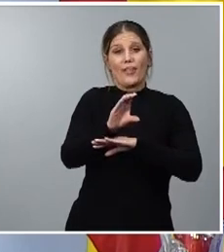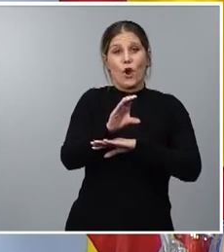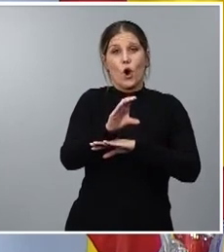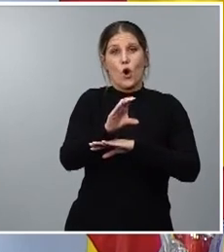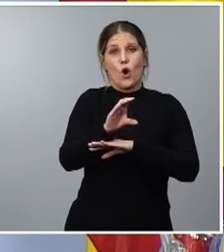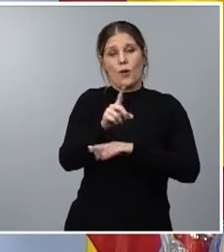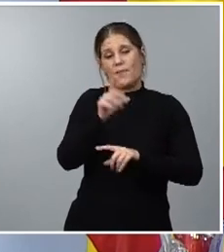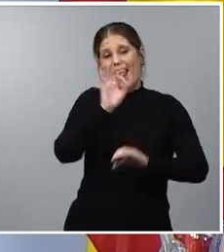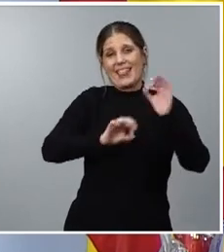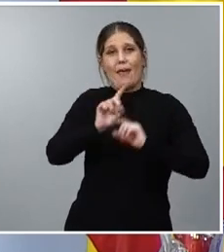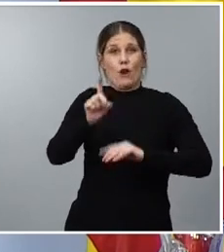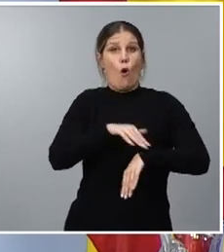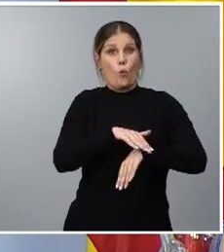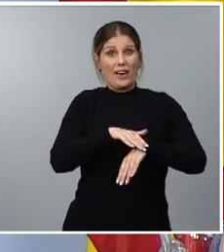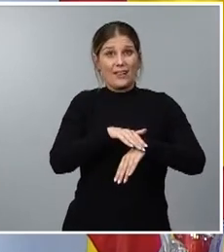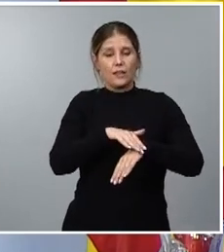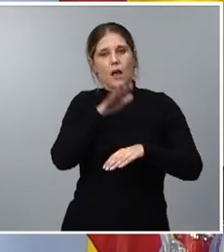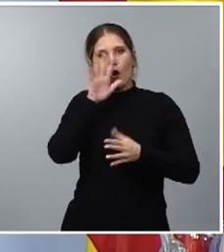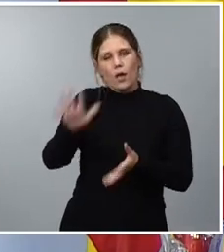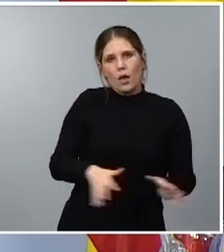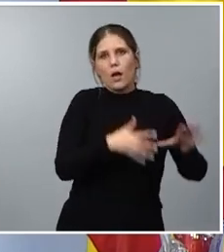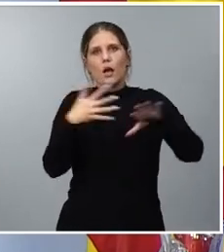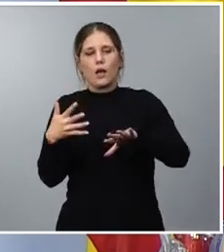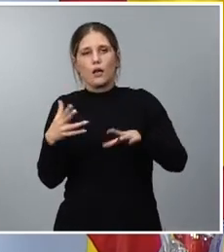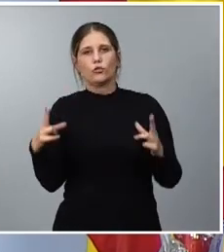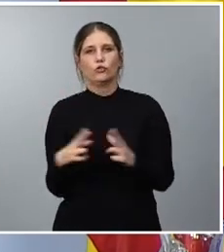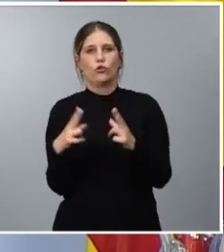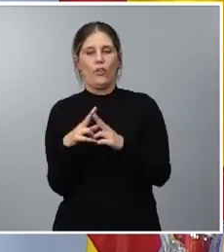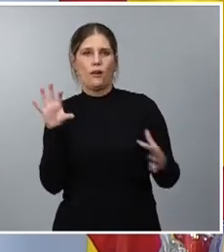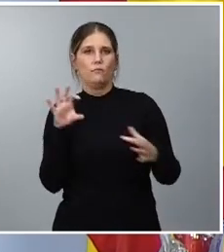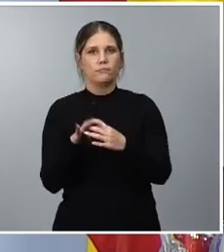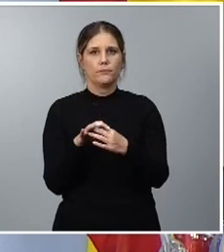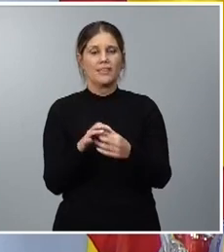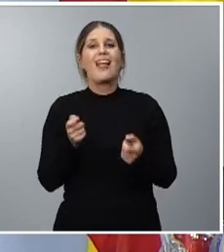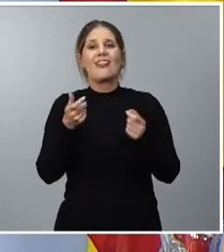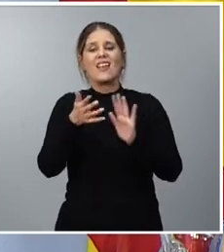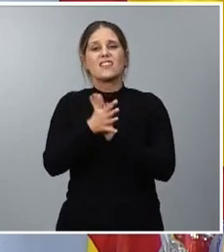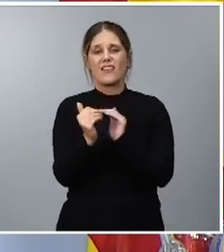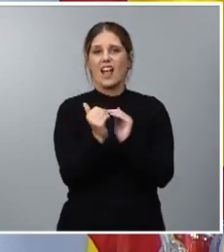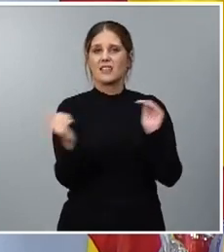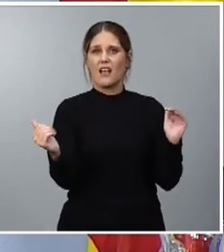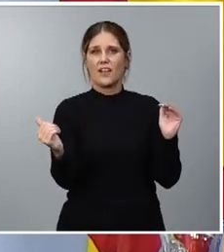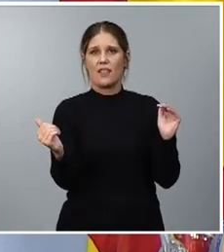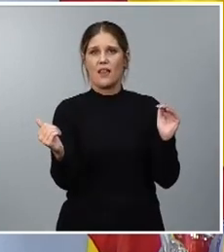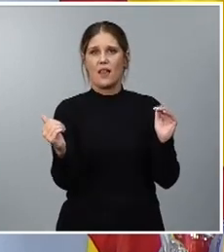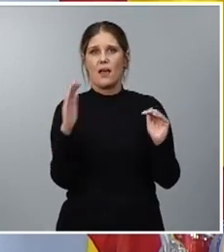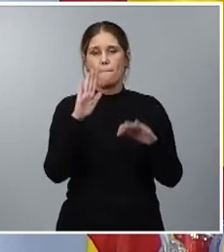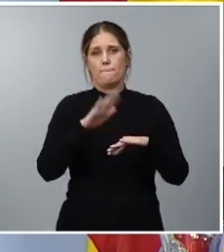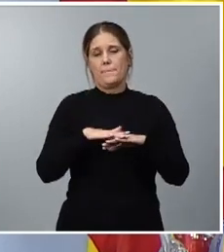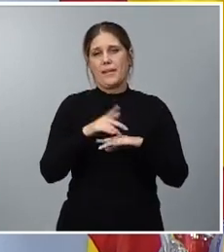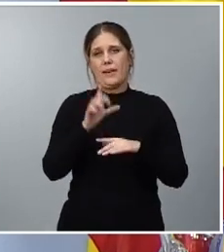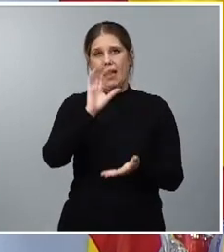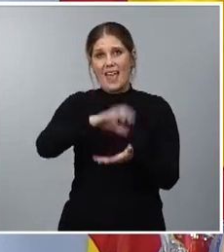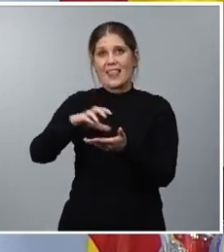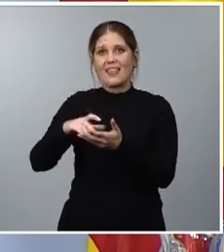gubernamentales pasa a ser concierto social con lo que implica de estabilidad para aquellas prestidades que